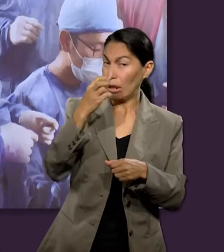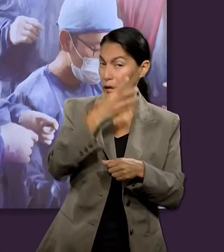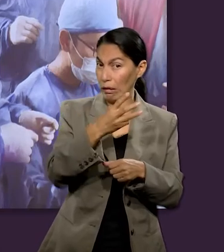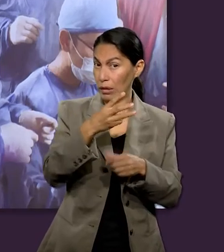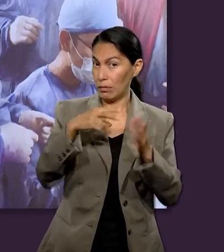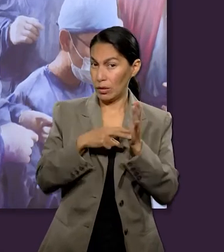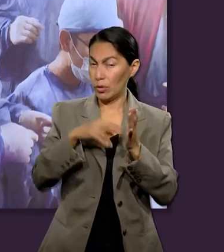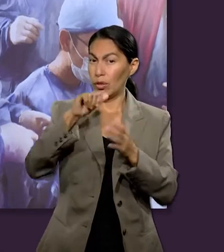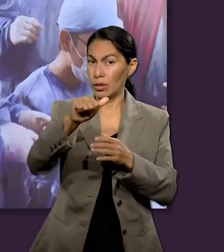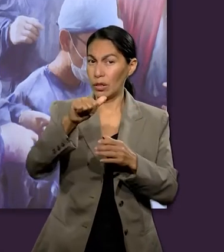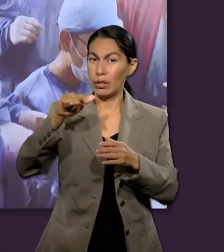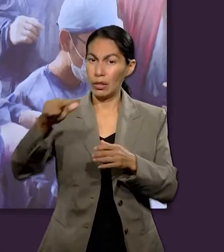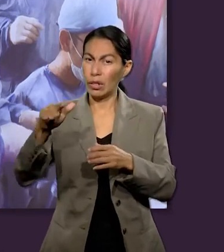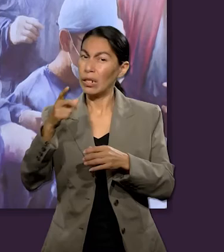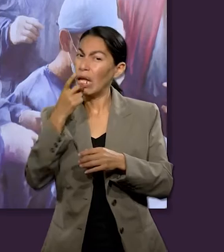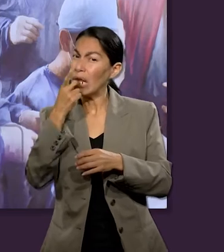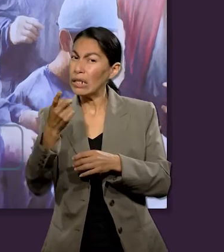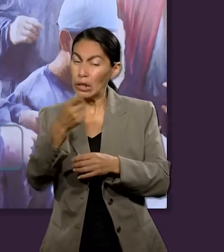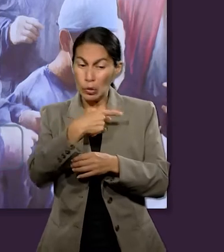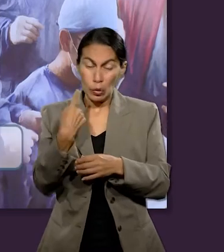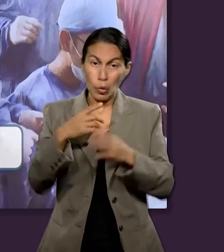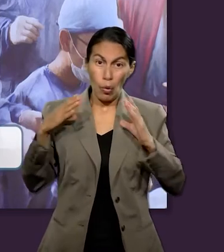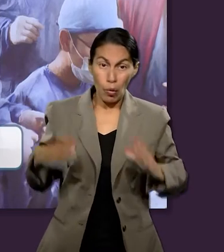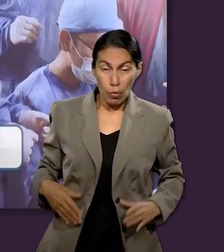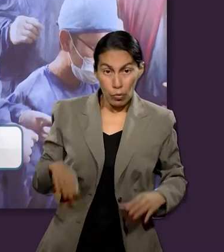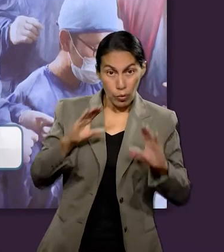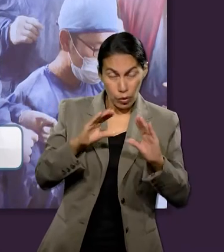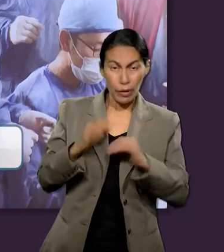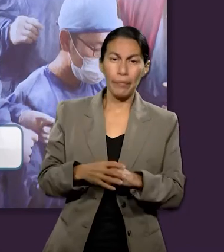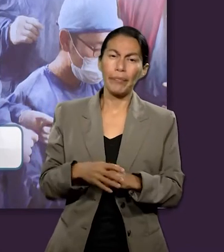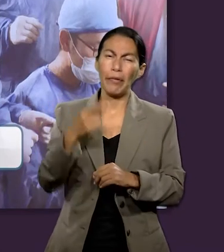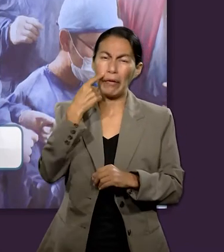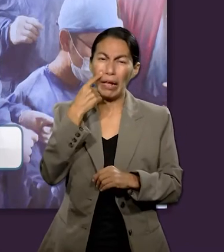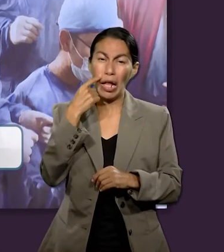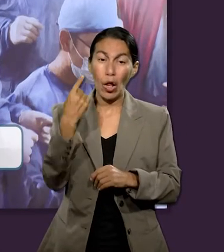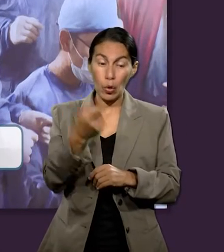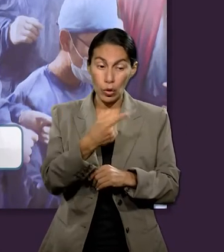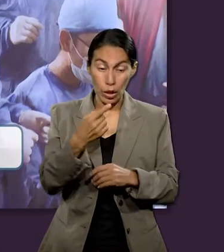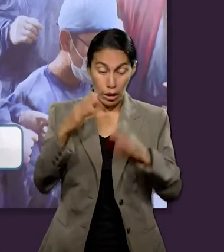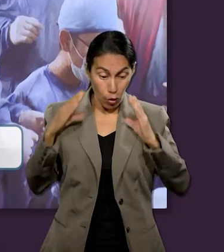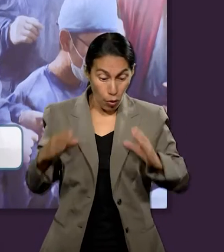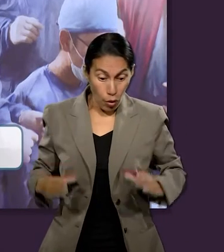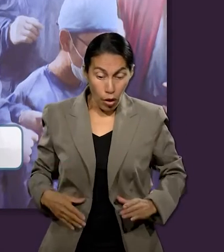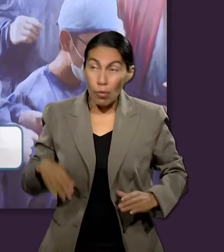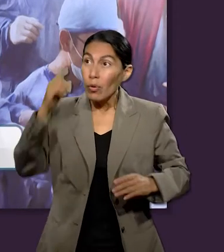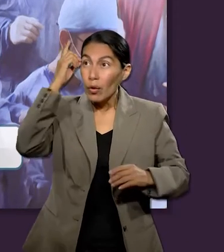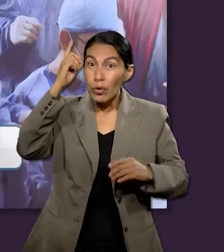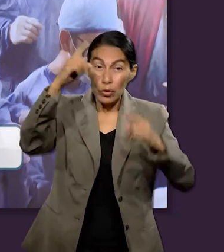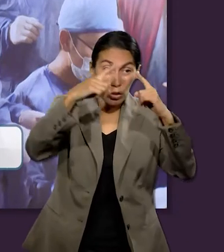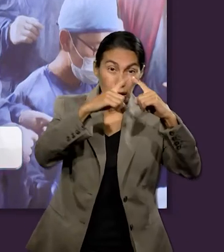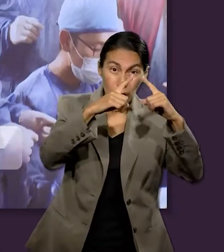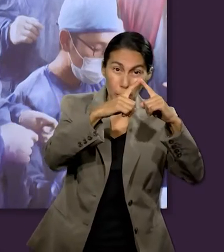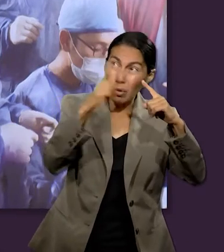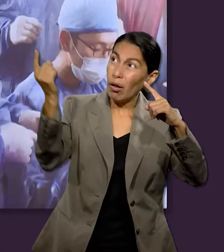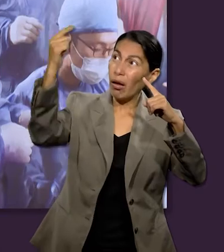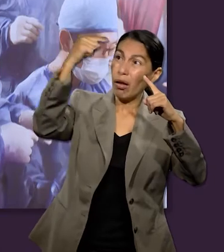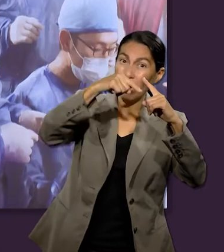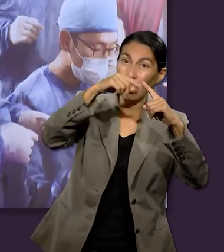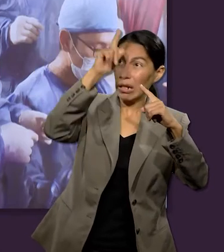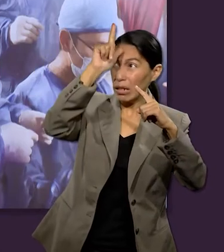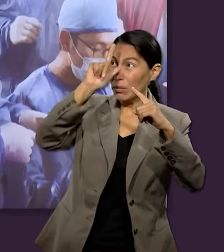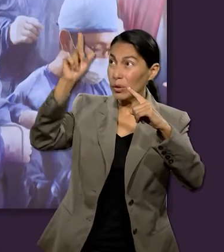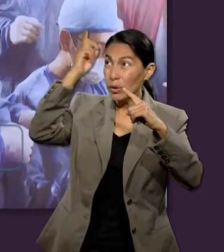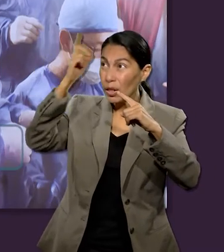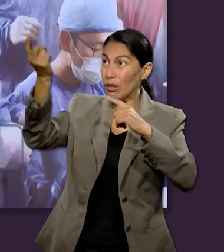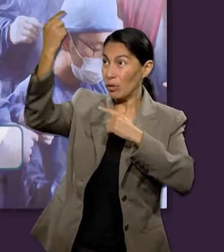3, versículos 16 y 17. Dice, ¿acaso no sabéis que sois templo de Dios y que el Espíritu de Dios está en vosotros?